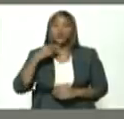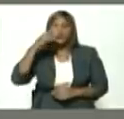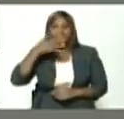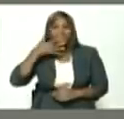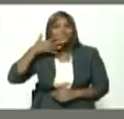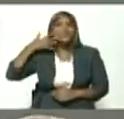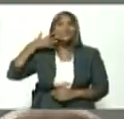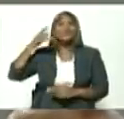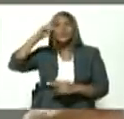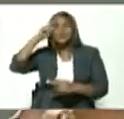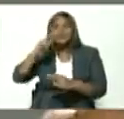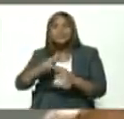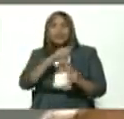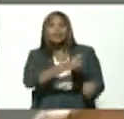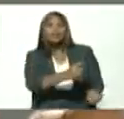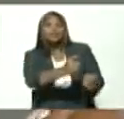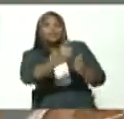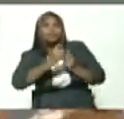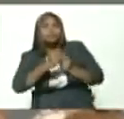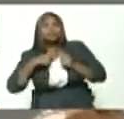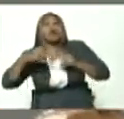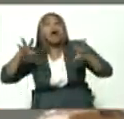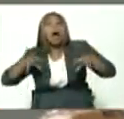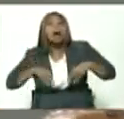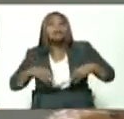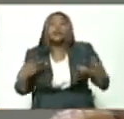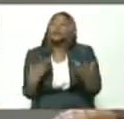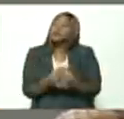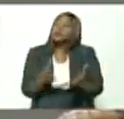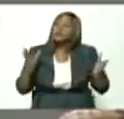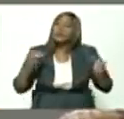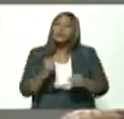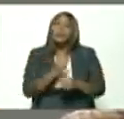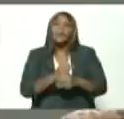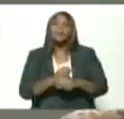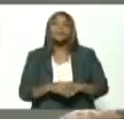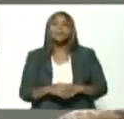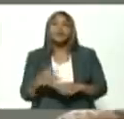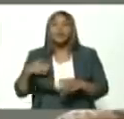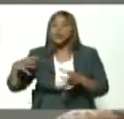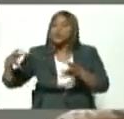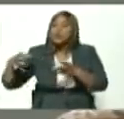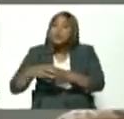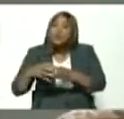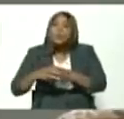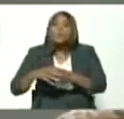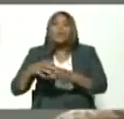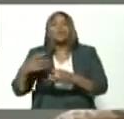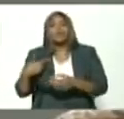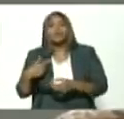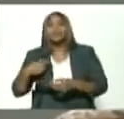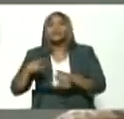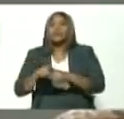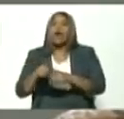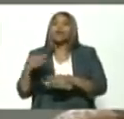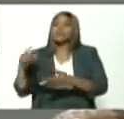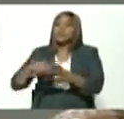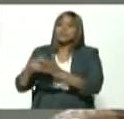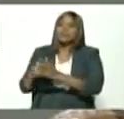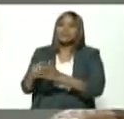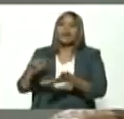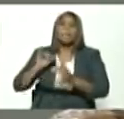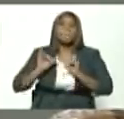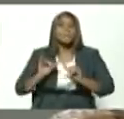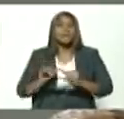esta designación que lo asumimos de manera conjunta hablo en nombre de mis compañeros dirigentes sindicales